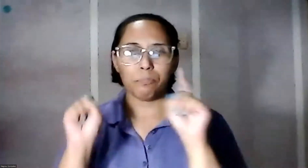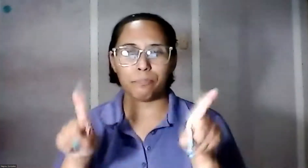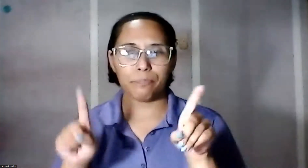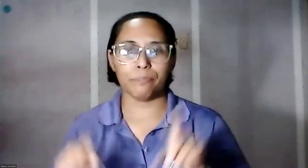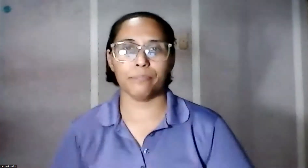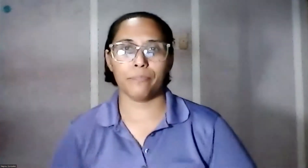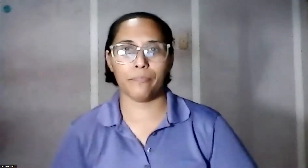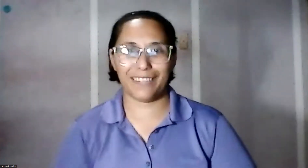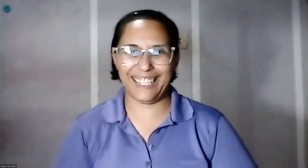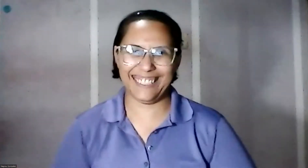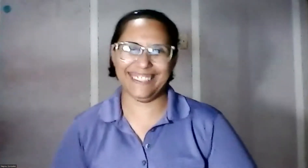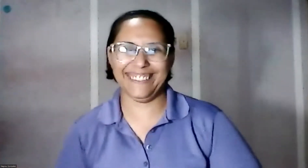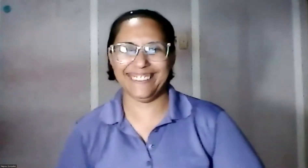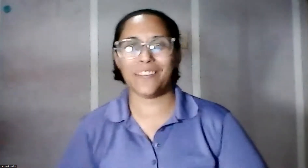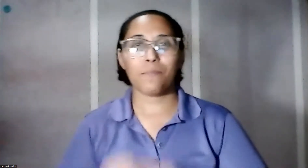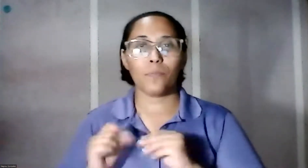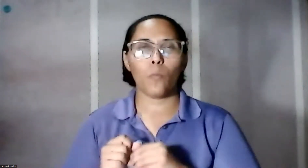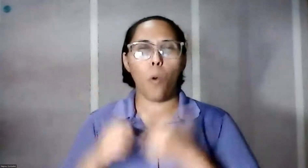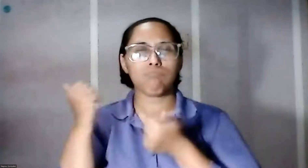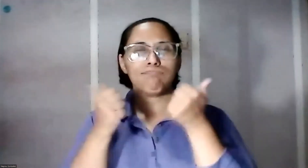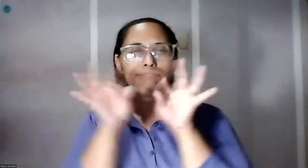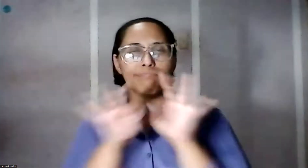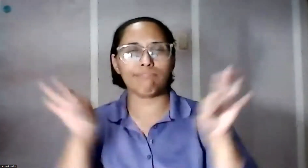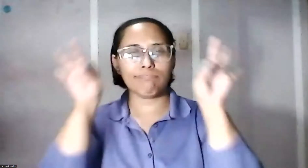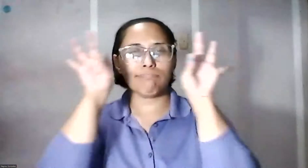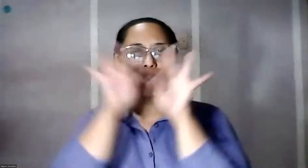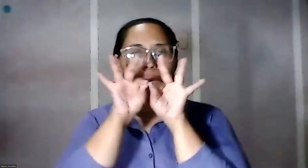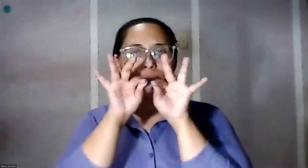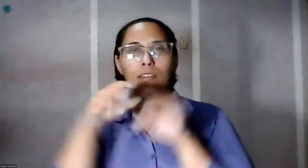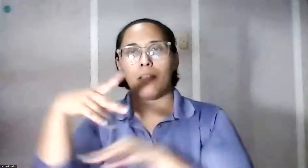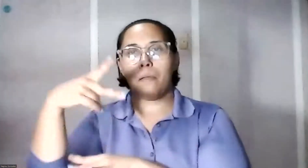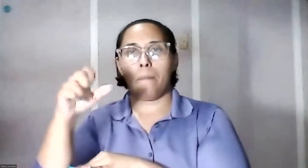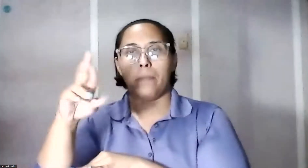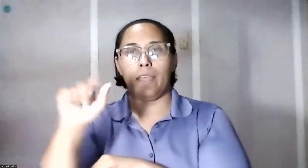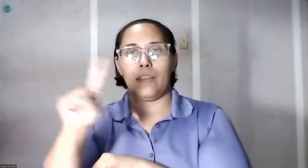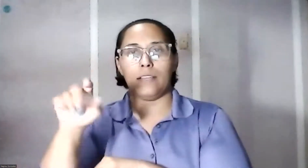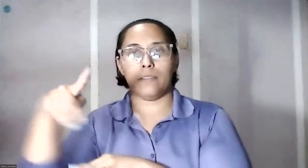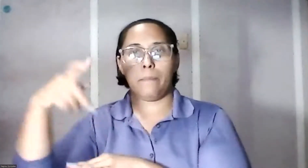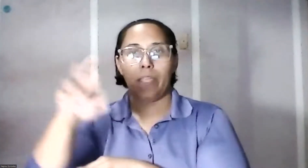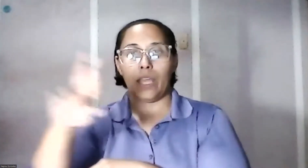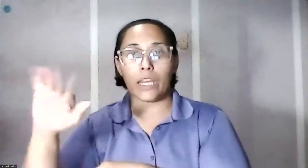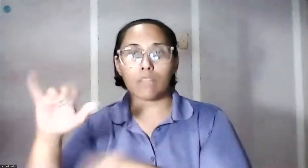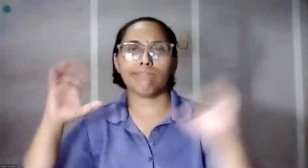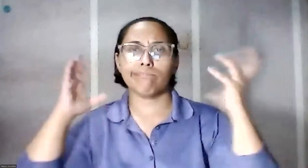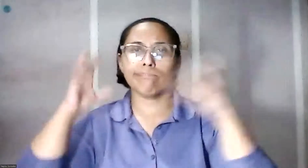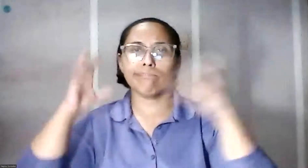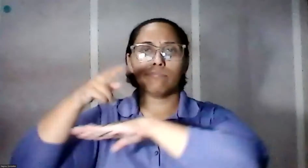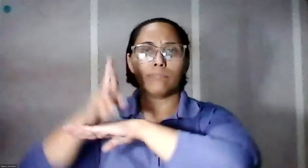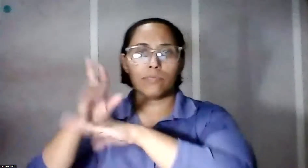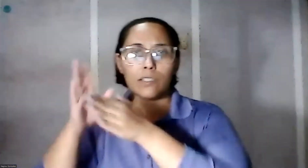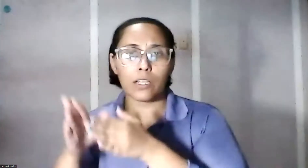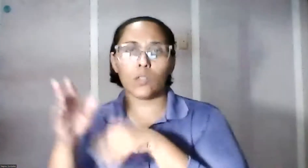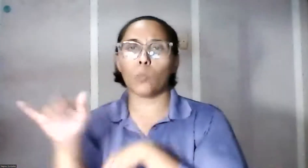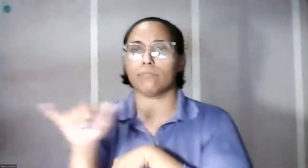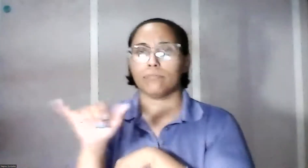la redundancia, ¿cuál fue la importancia de Pérez Perri en la radio puertorriqueña, al igual